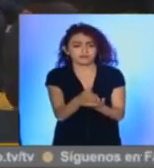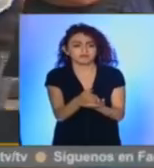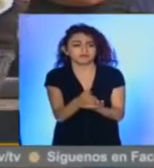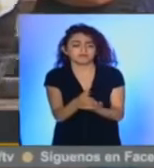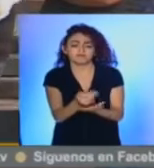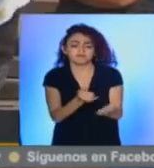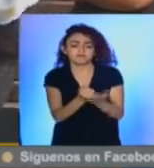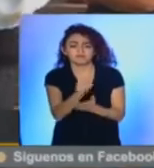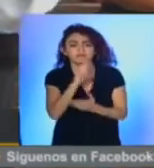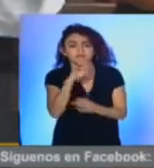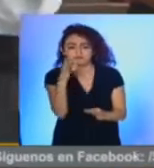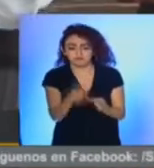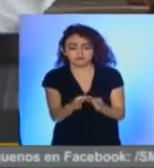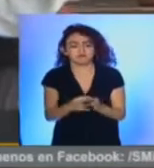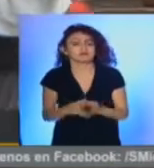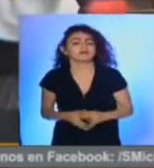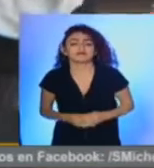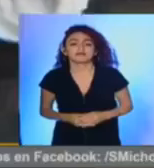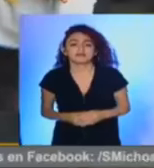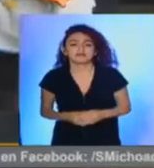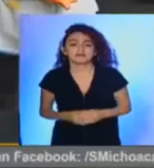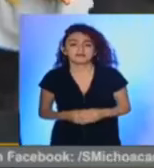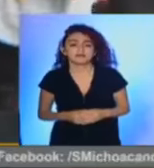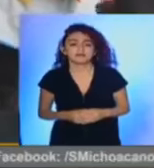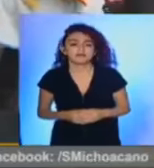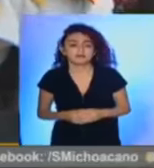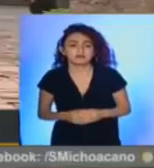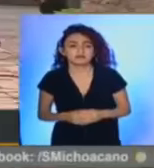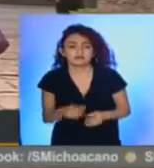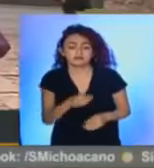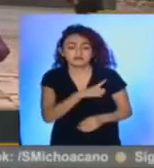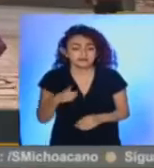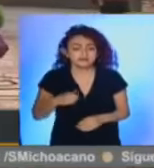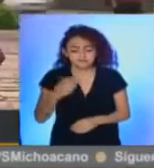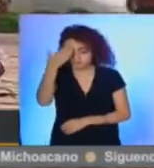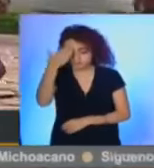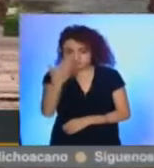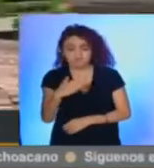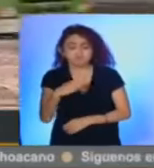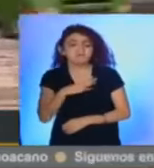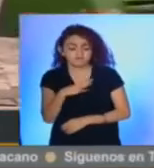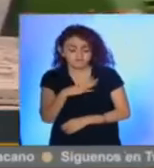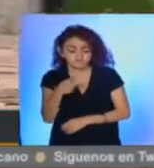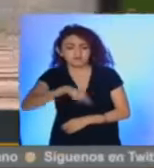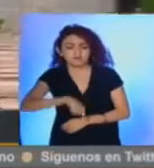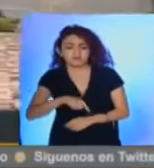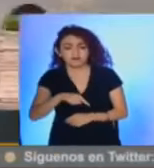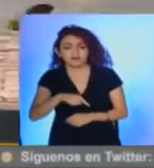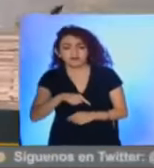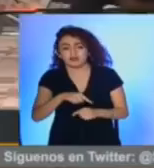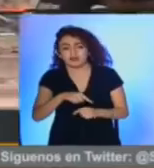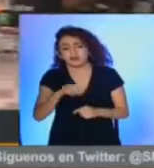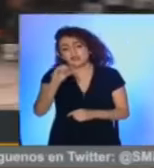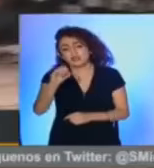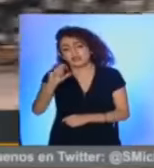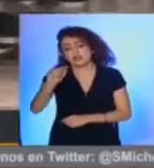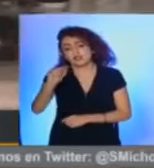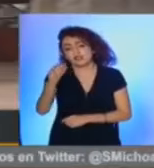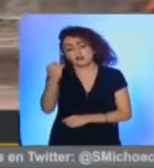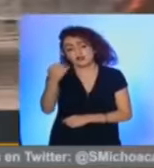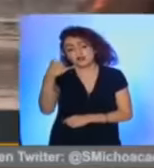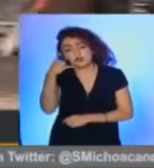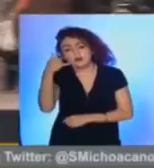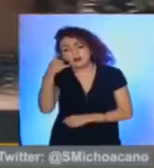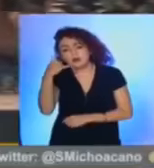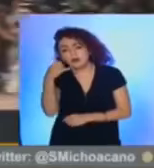tomen las medidas pertinentes pero además debemos de saber que existe la línea 089 que es una